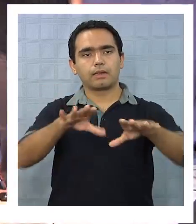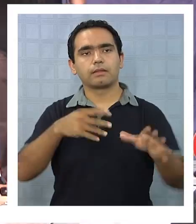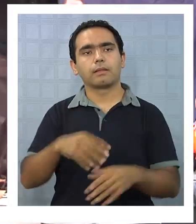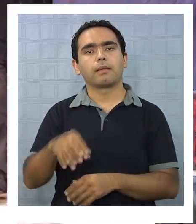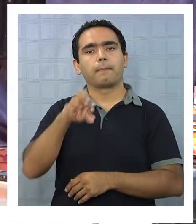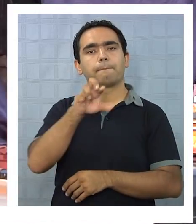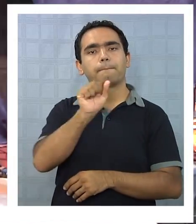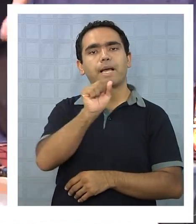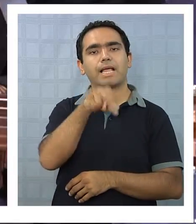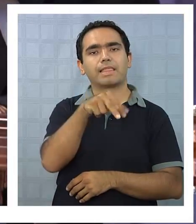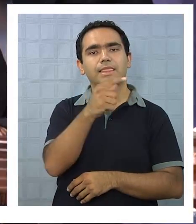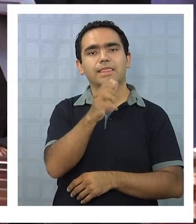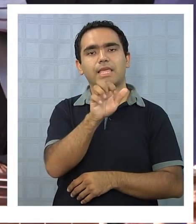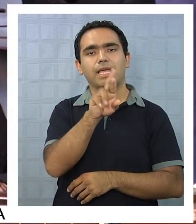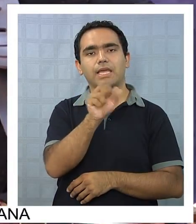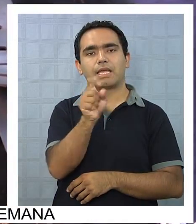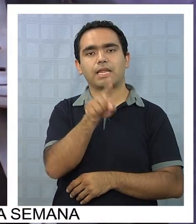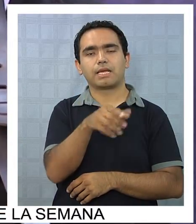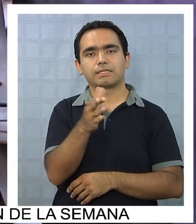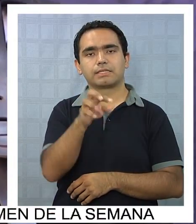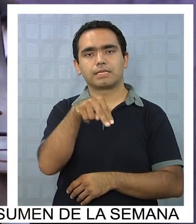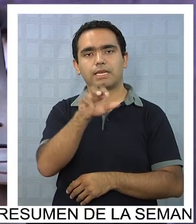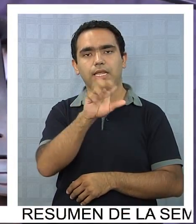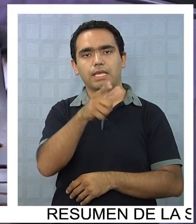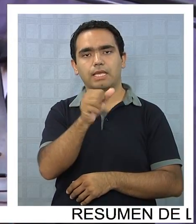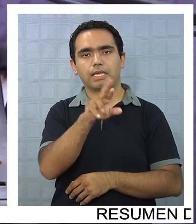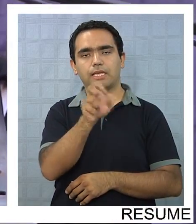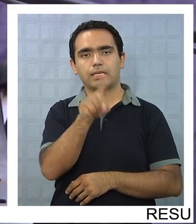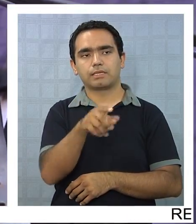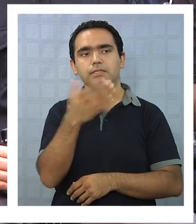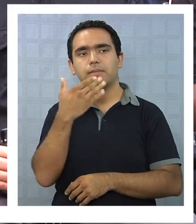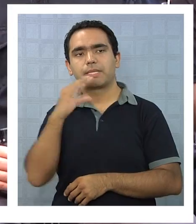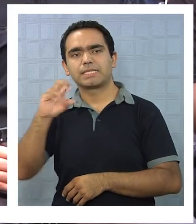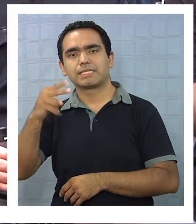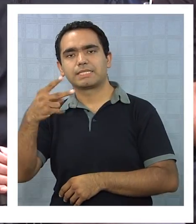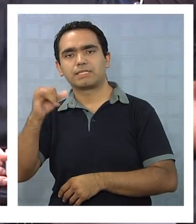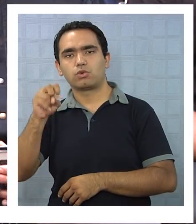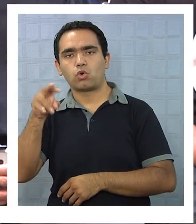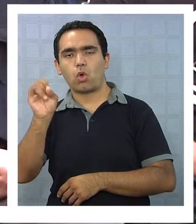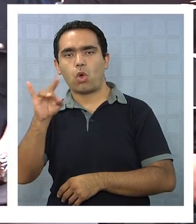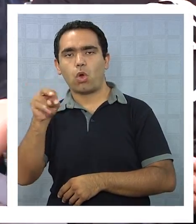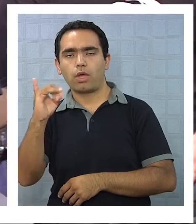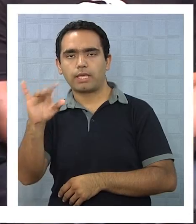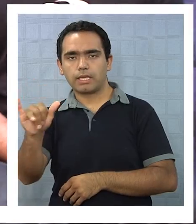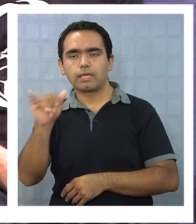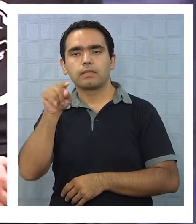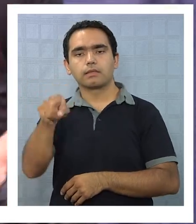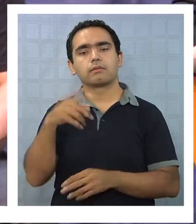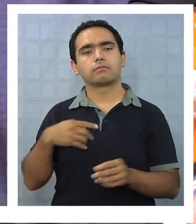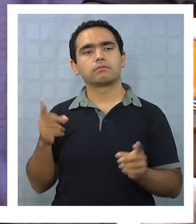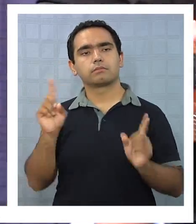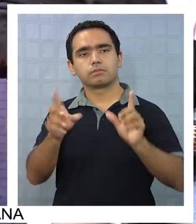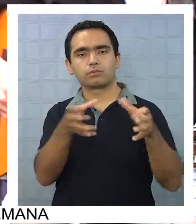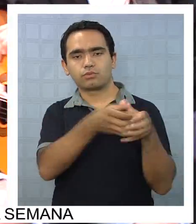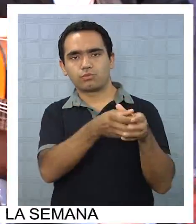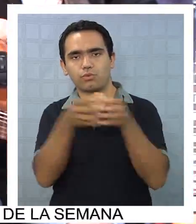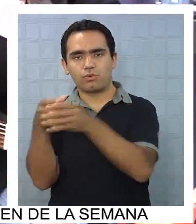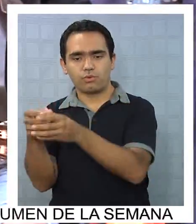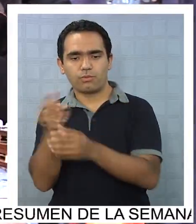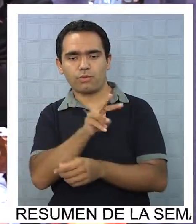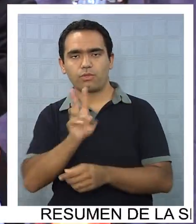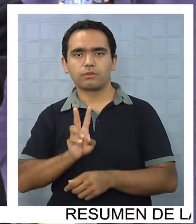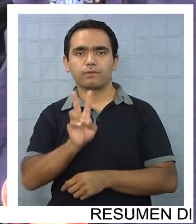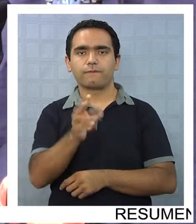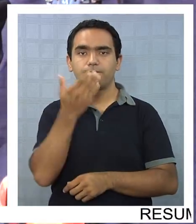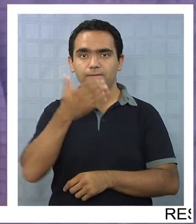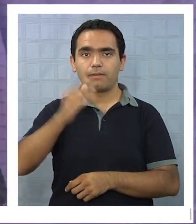Negras y Chinoy, artistas reconocidos en nuestro país, llegaron hasta el establecimiento para realizar una clínica de música